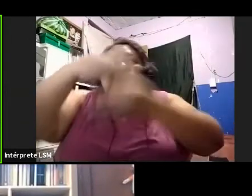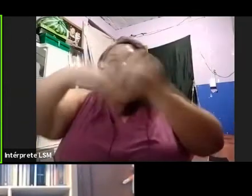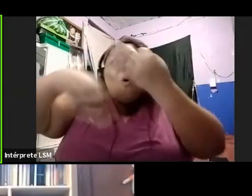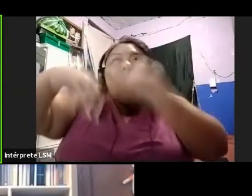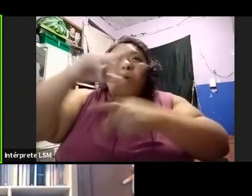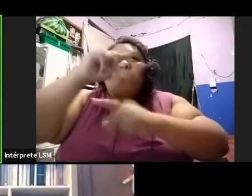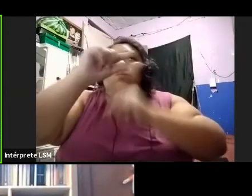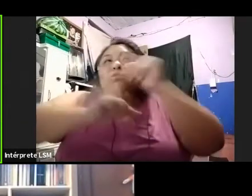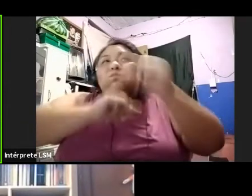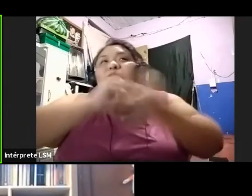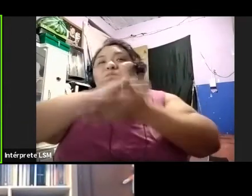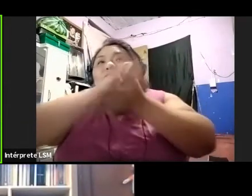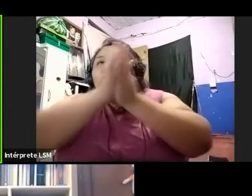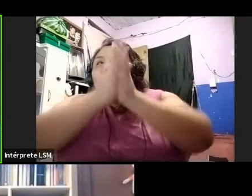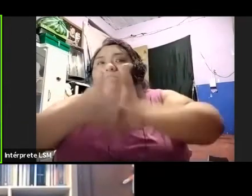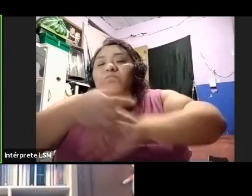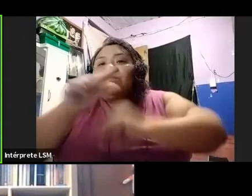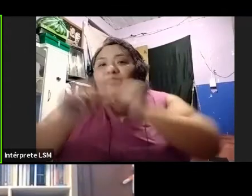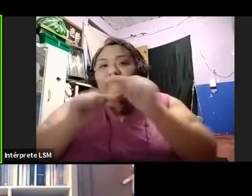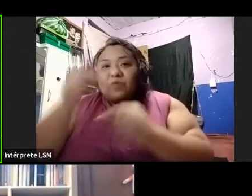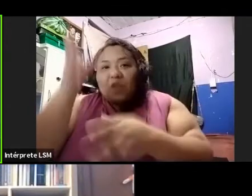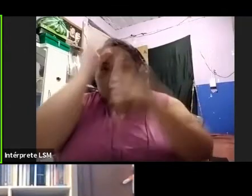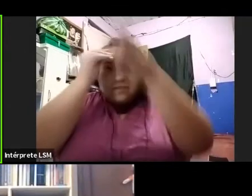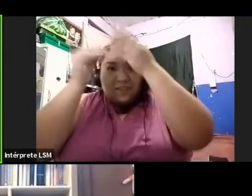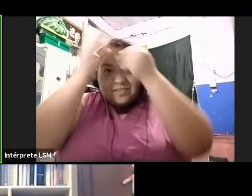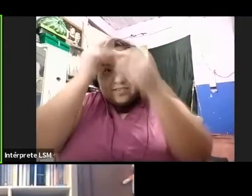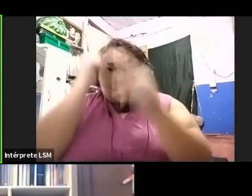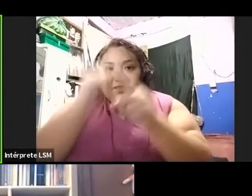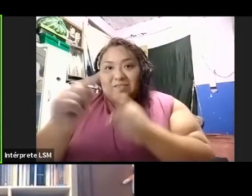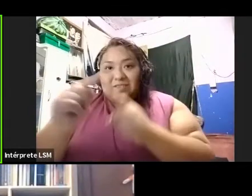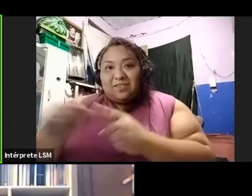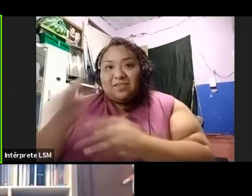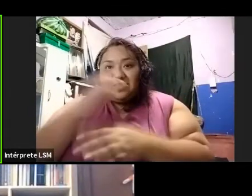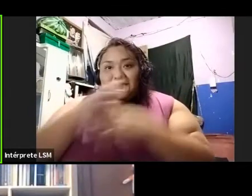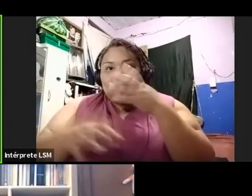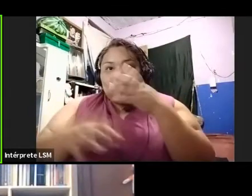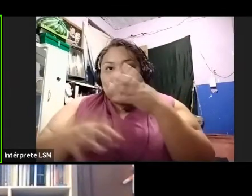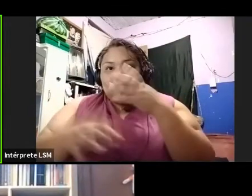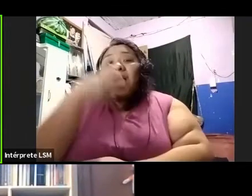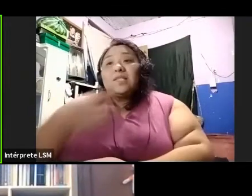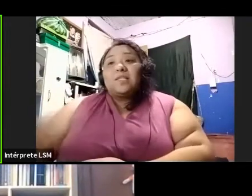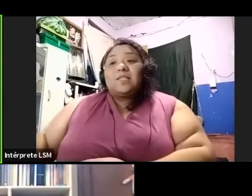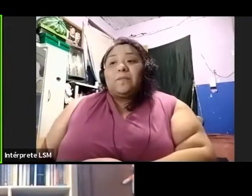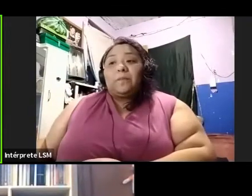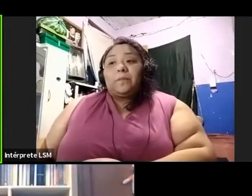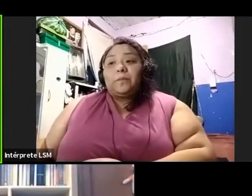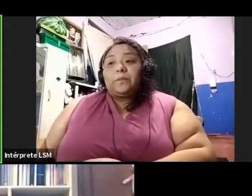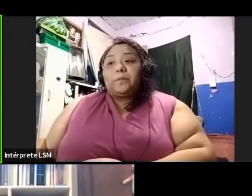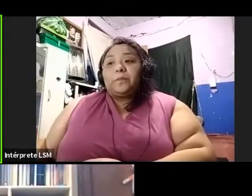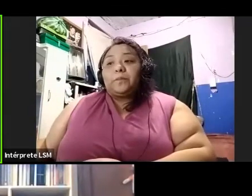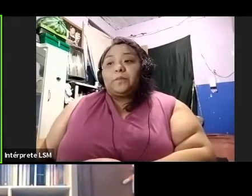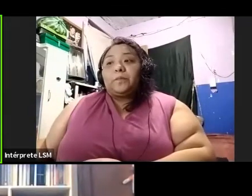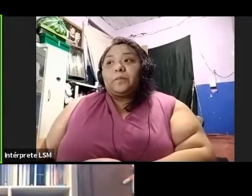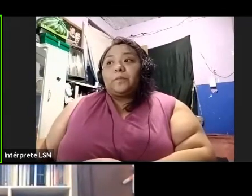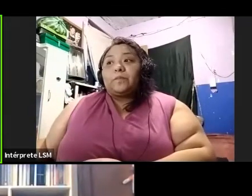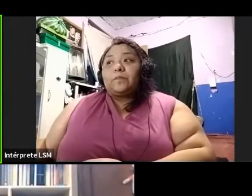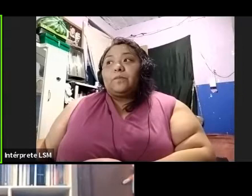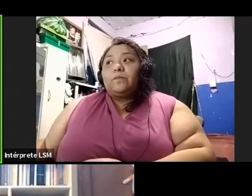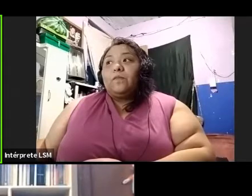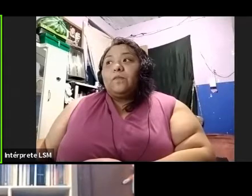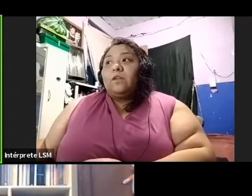transformando, podemos ir cambiando. Y es precisamente en esta intención que yo tuve hace bastantes años.